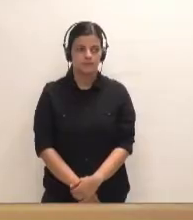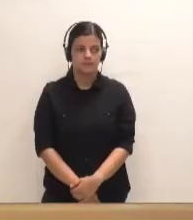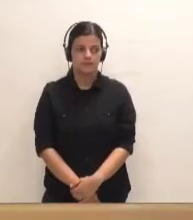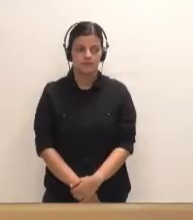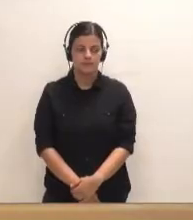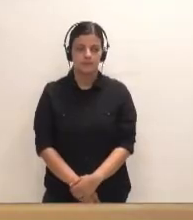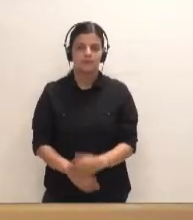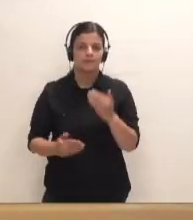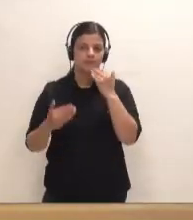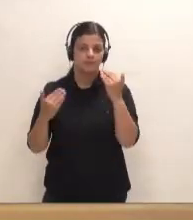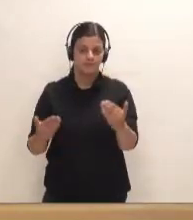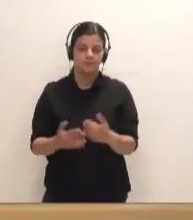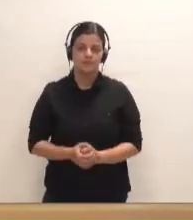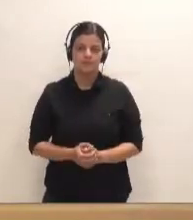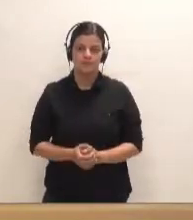Muchas gracias.